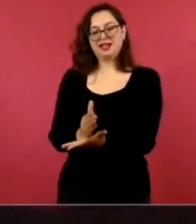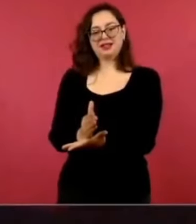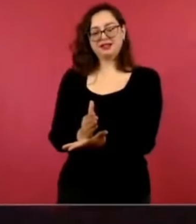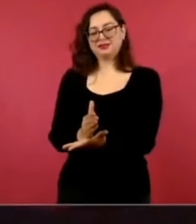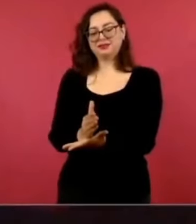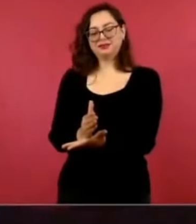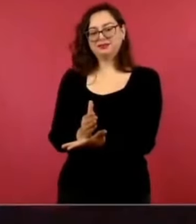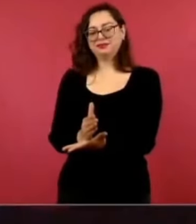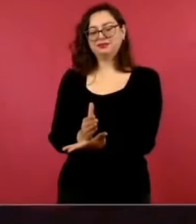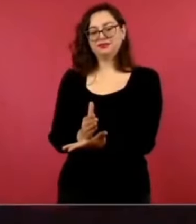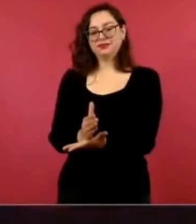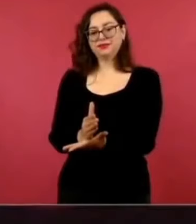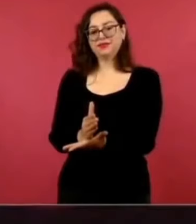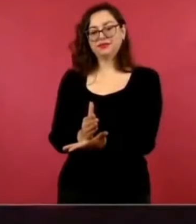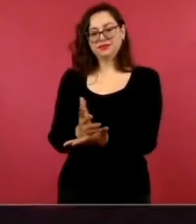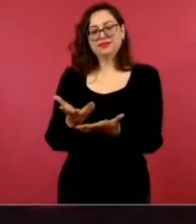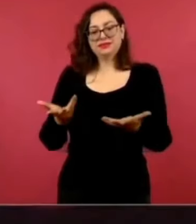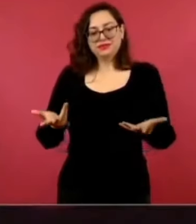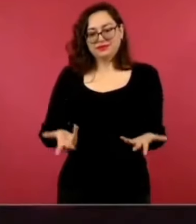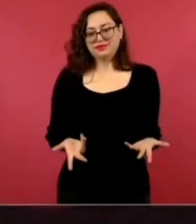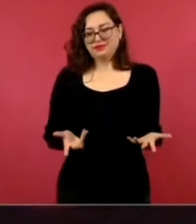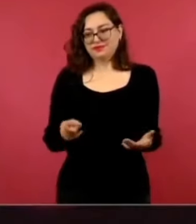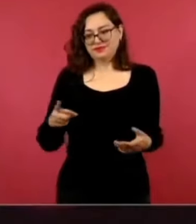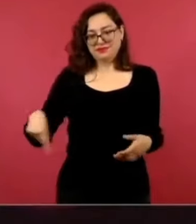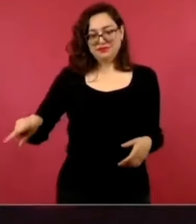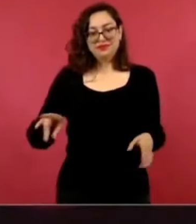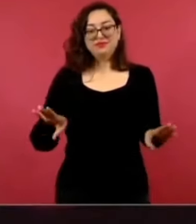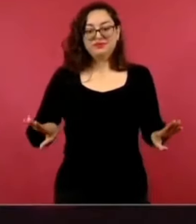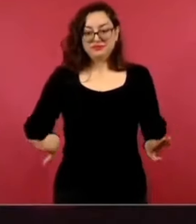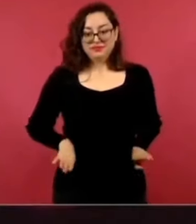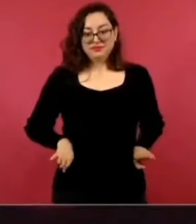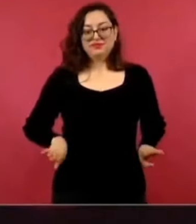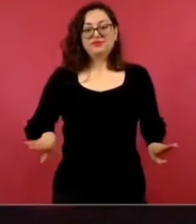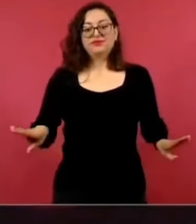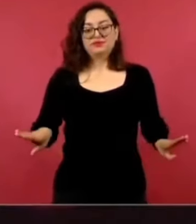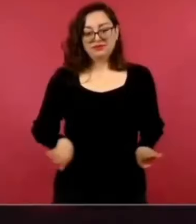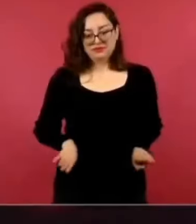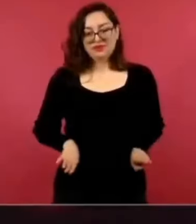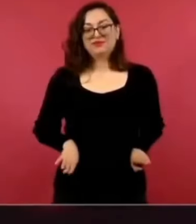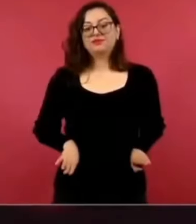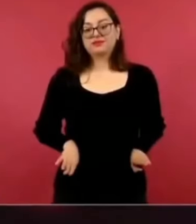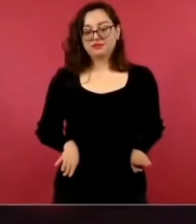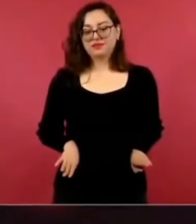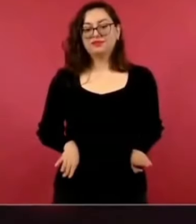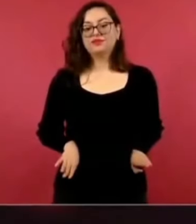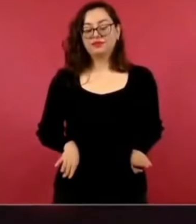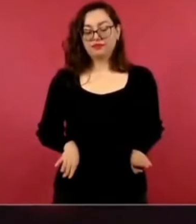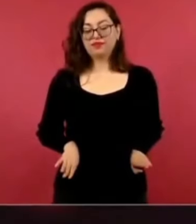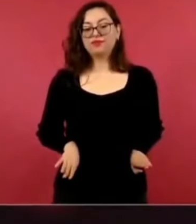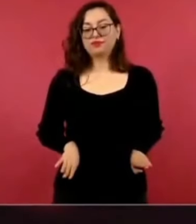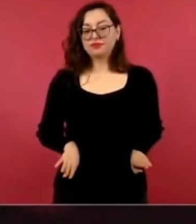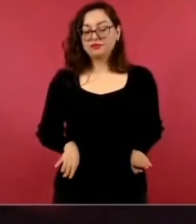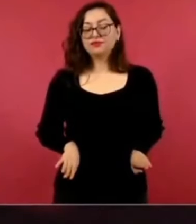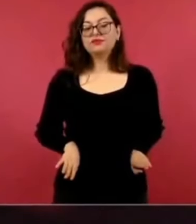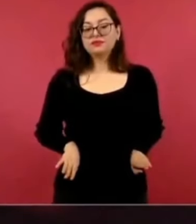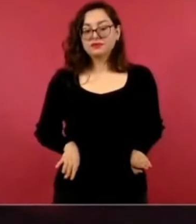son de las características de los conservadores. Son